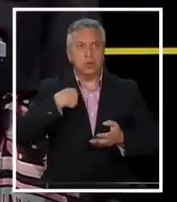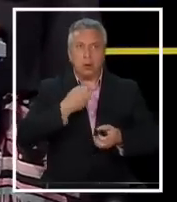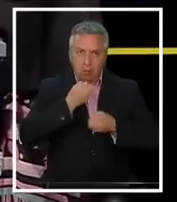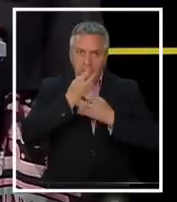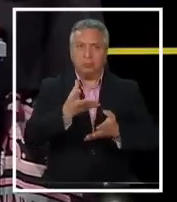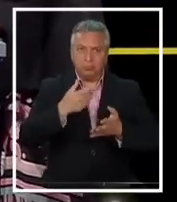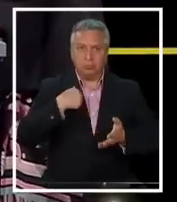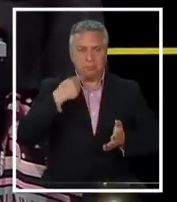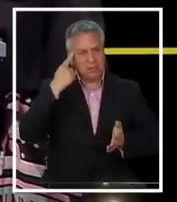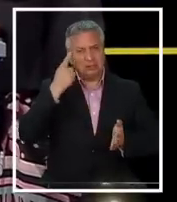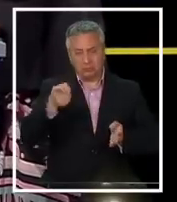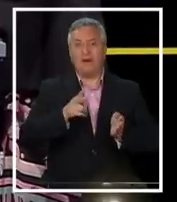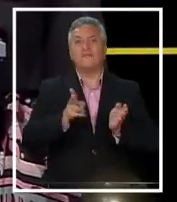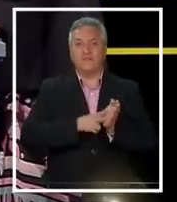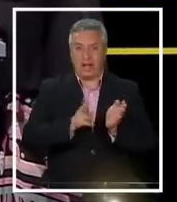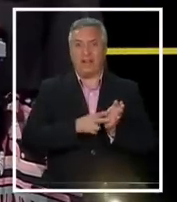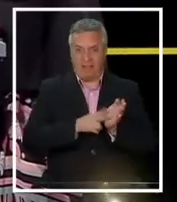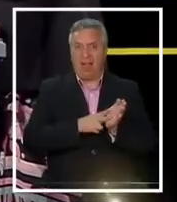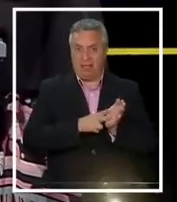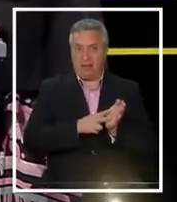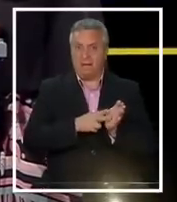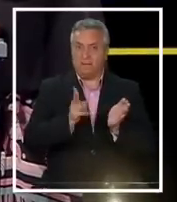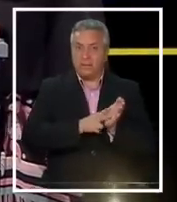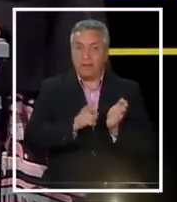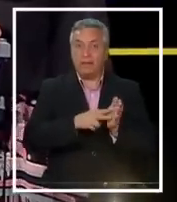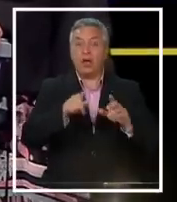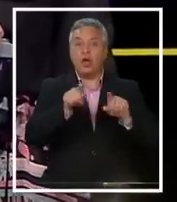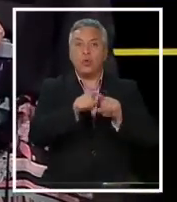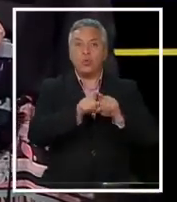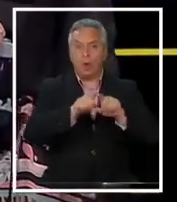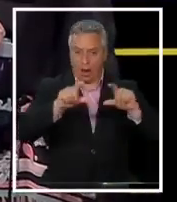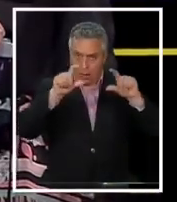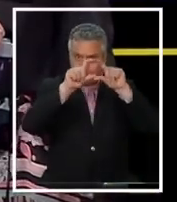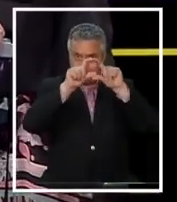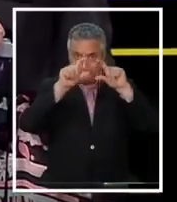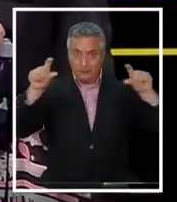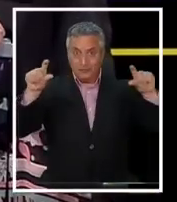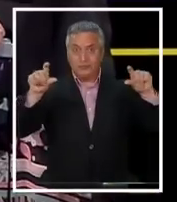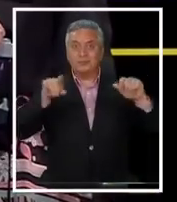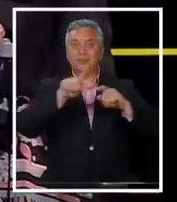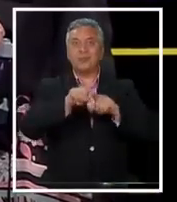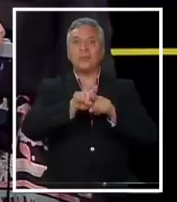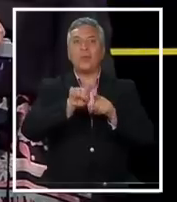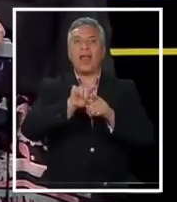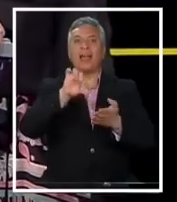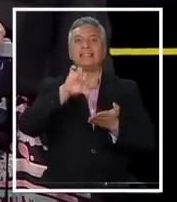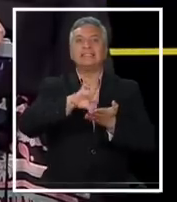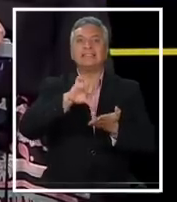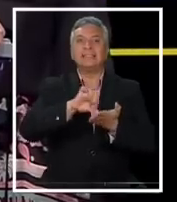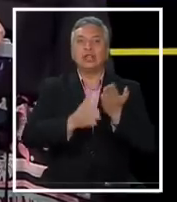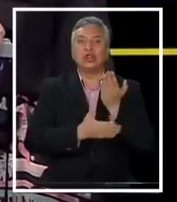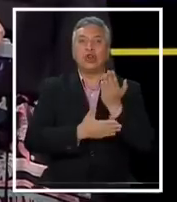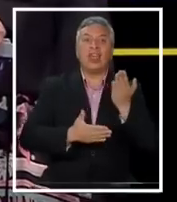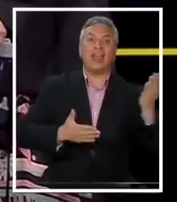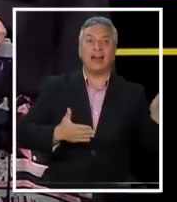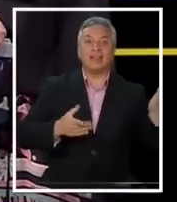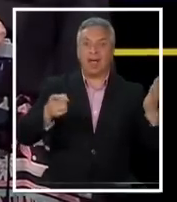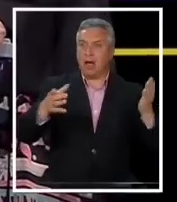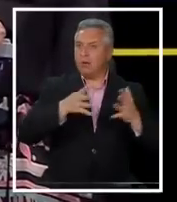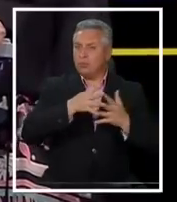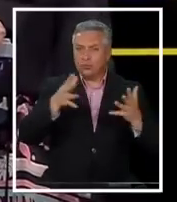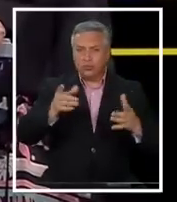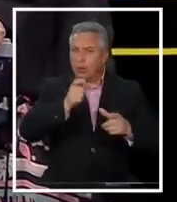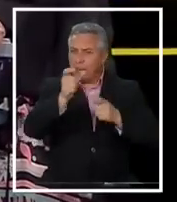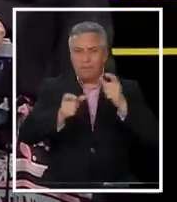parte de verdad. Que tras este eslogan de centro izquierda por el rechazo, hay mucha gente que